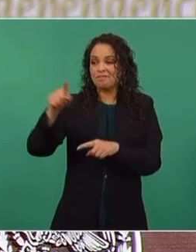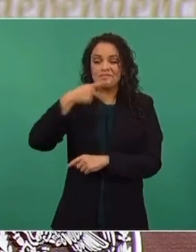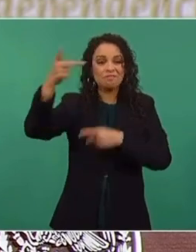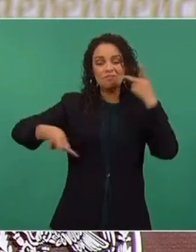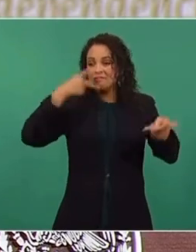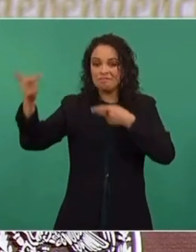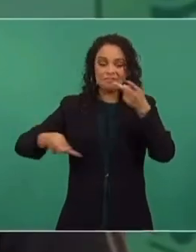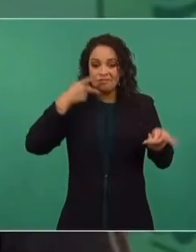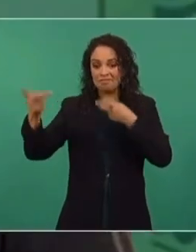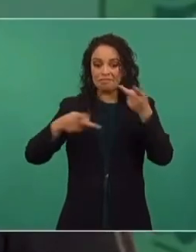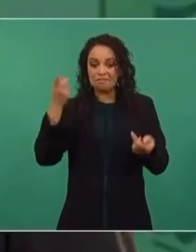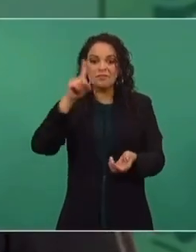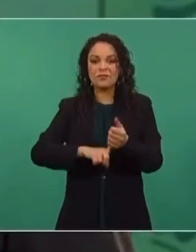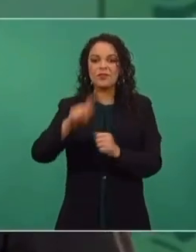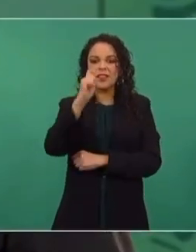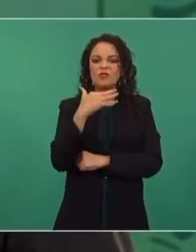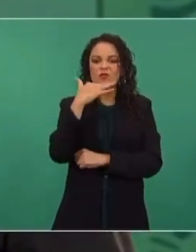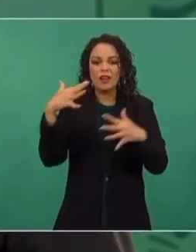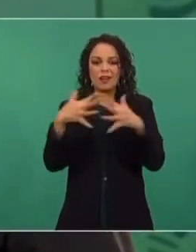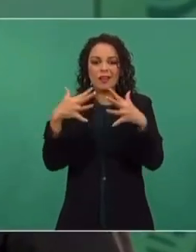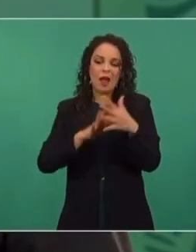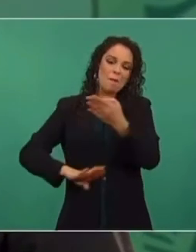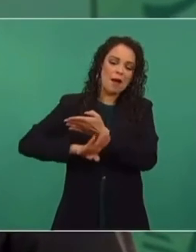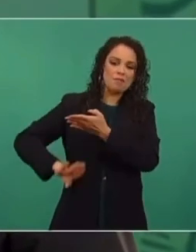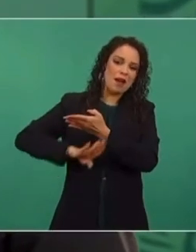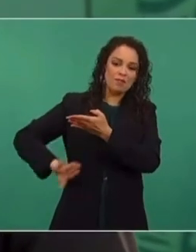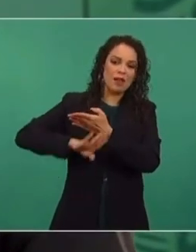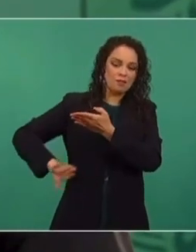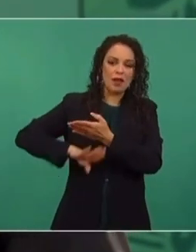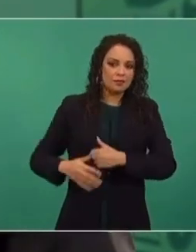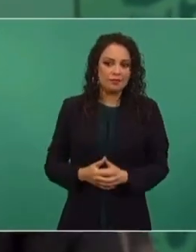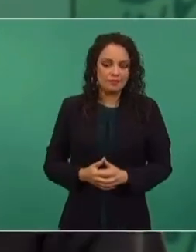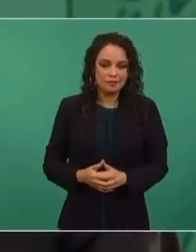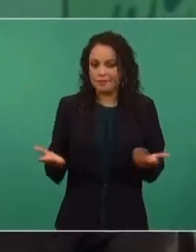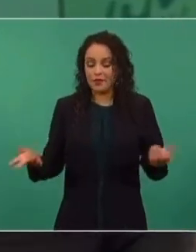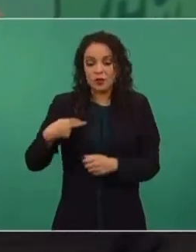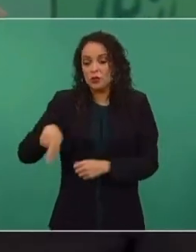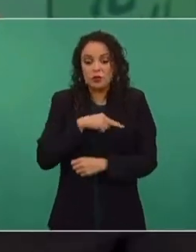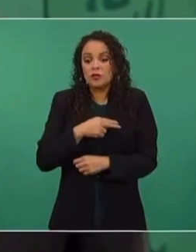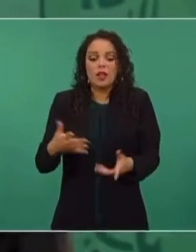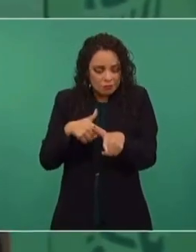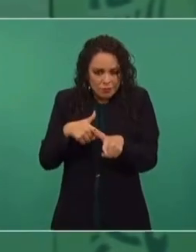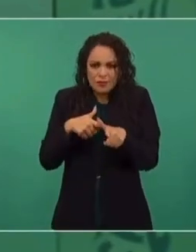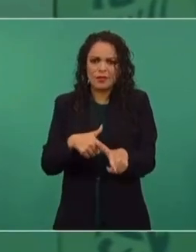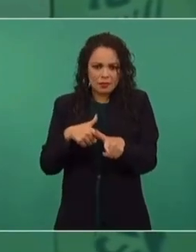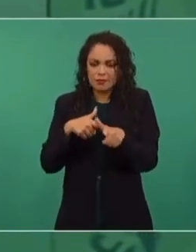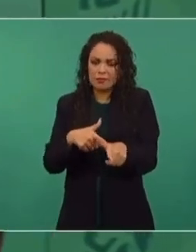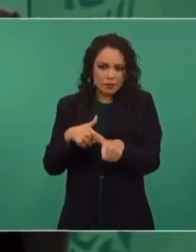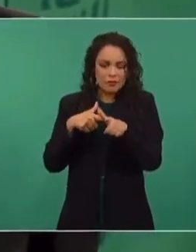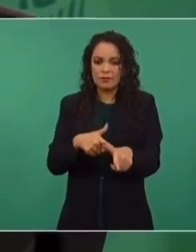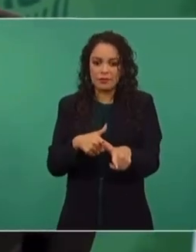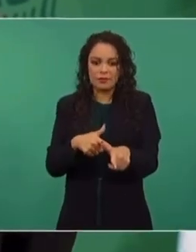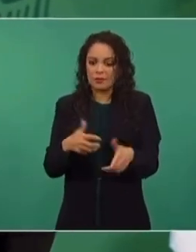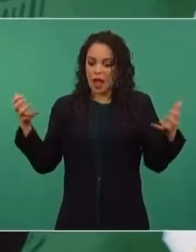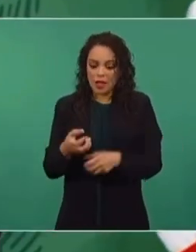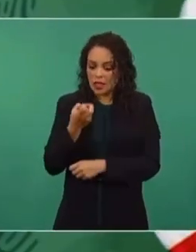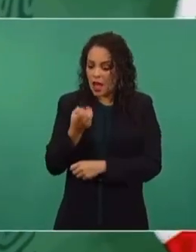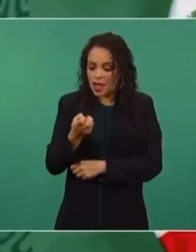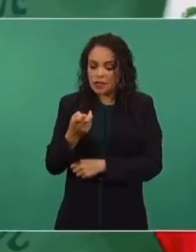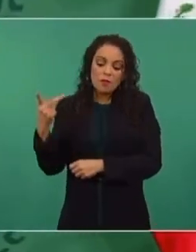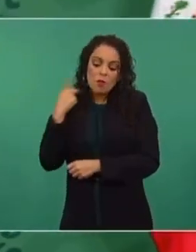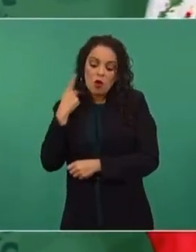en la guerra sucia. Entonces nosotros vamos a continuar con esta política